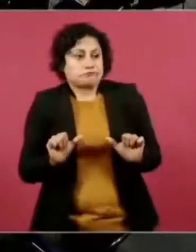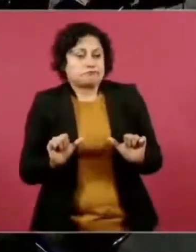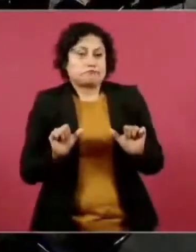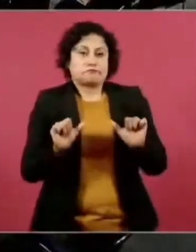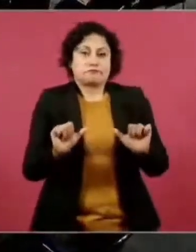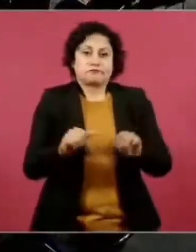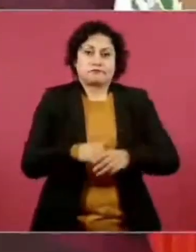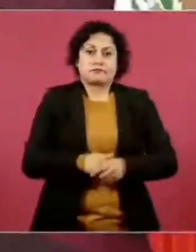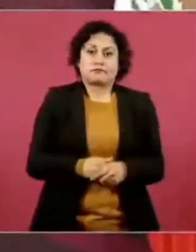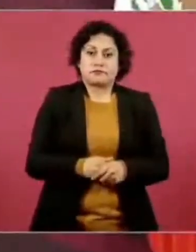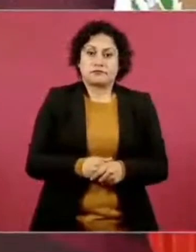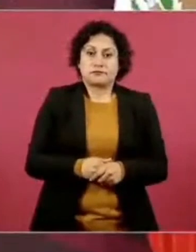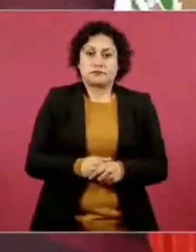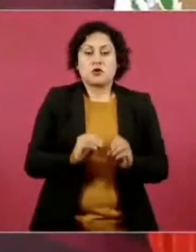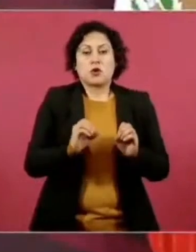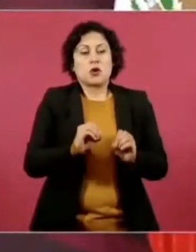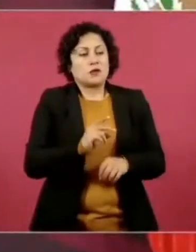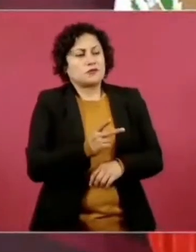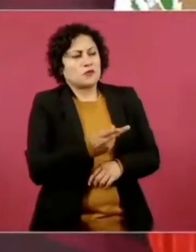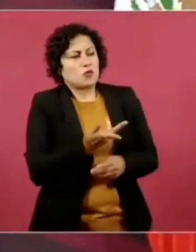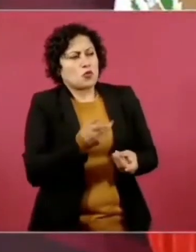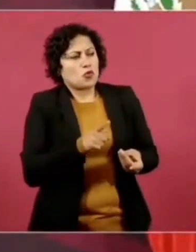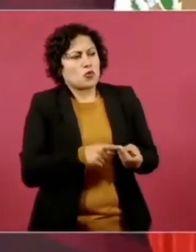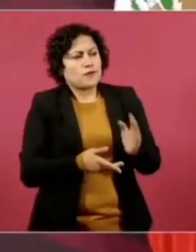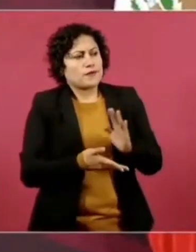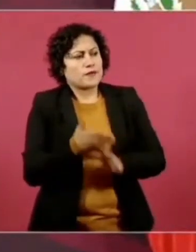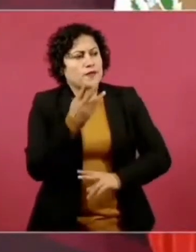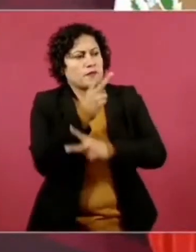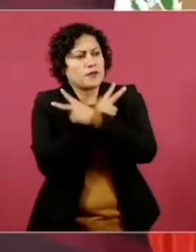¿A dónde vas a ir de vacaciones, el verano?